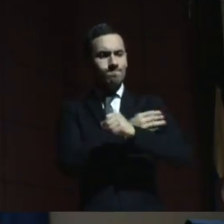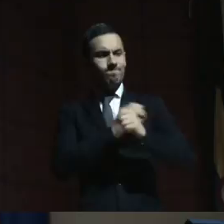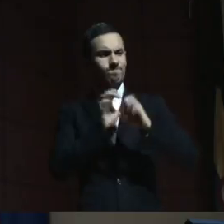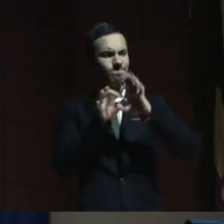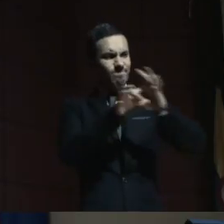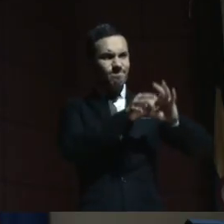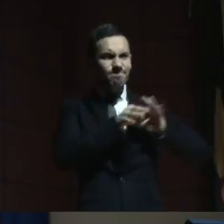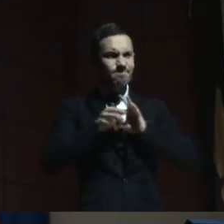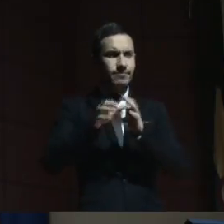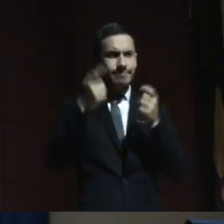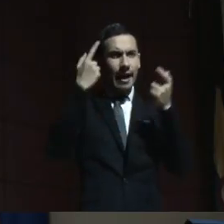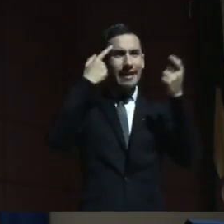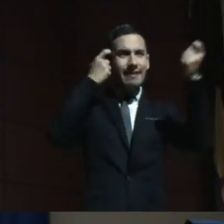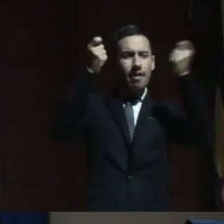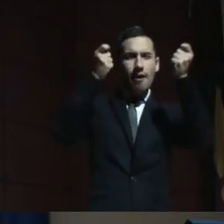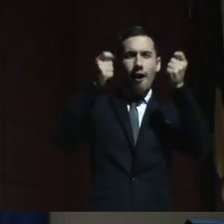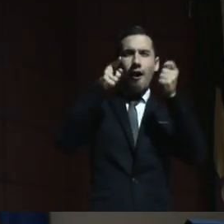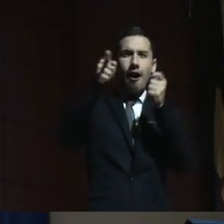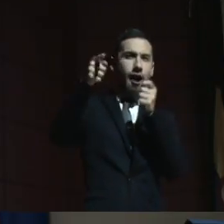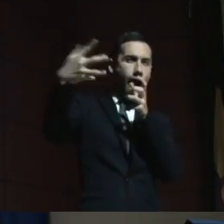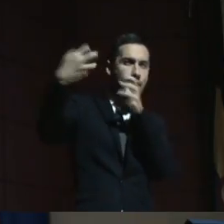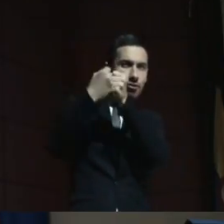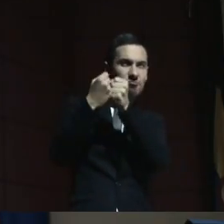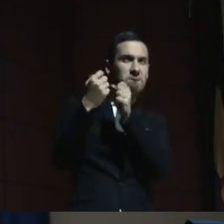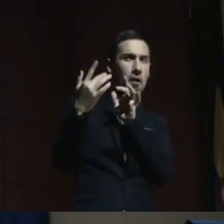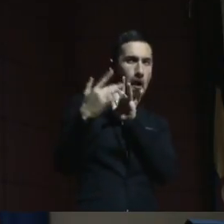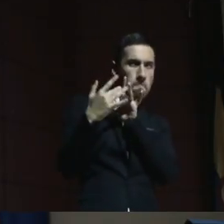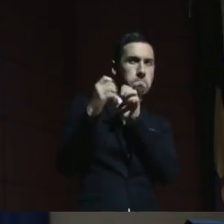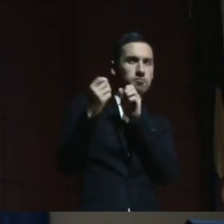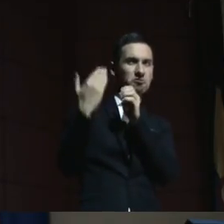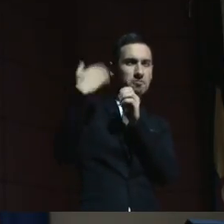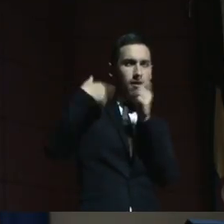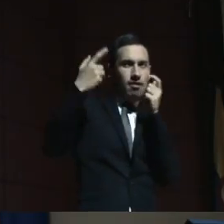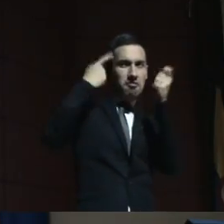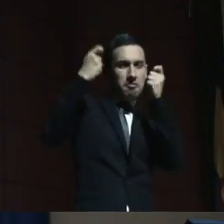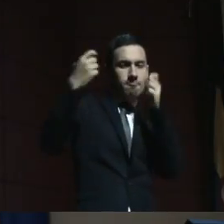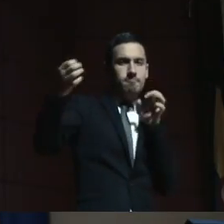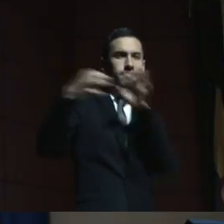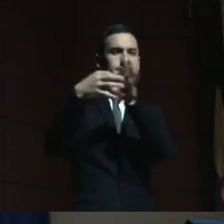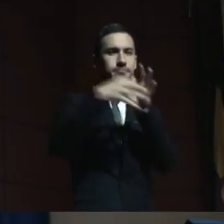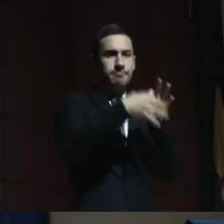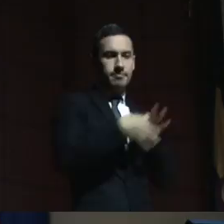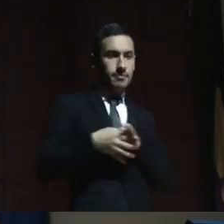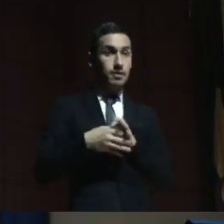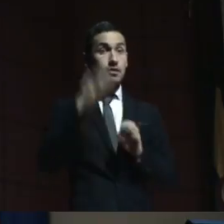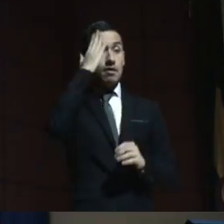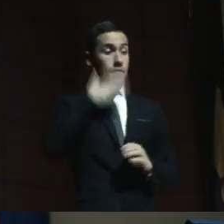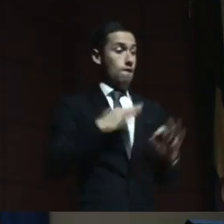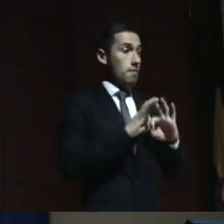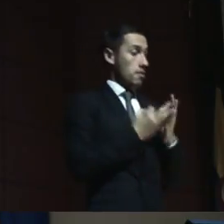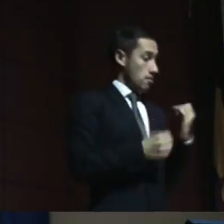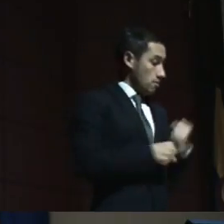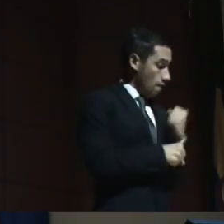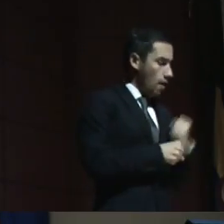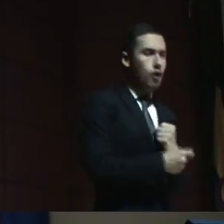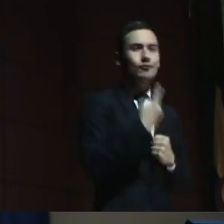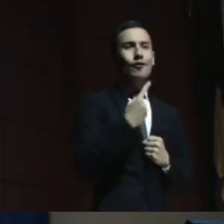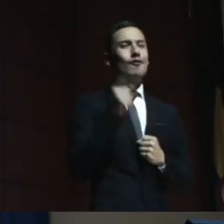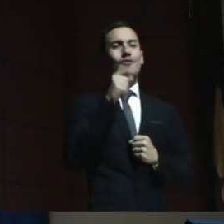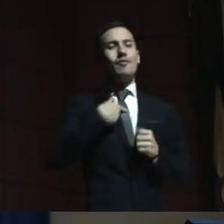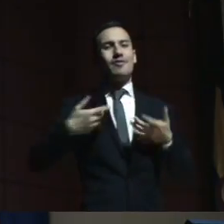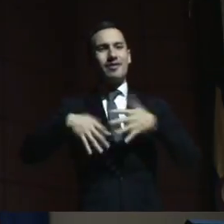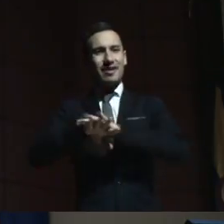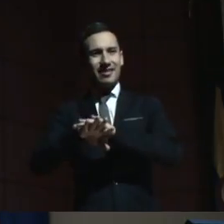estratégicas. Nosotros siempre sabemos como familias que esto no lo hacemos solos, por eso la Red Rundis,